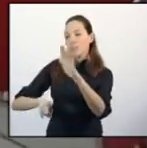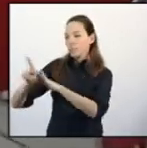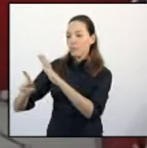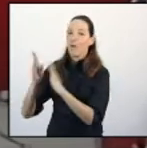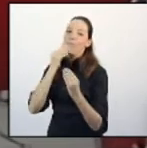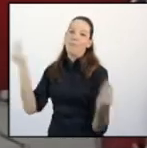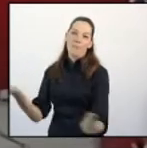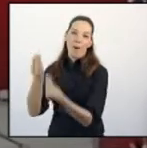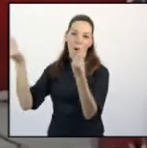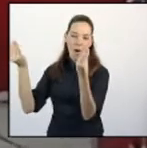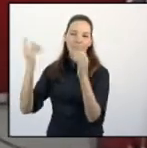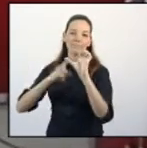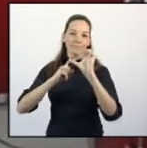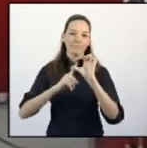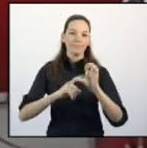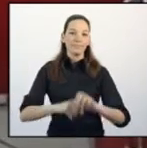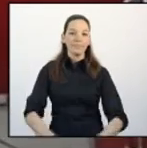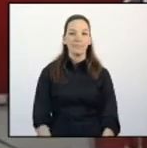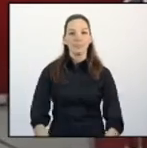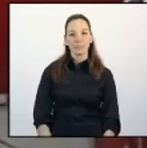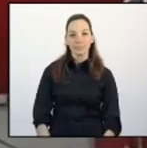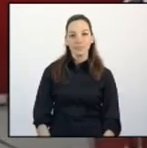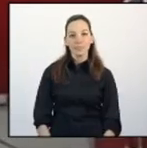funcionamiento y el desarrollo de Extremadura.